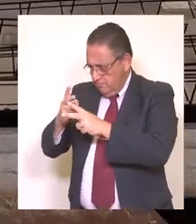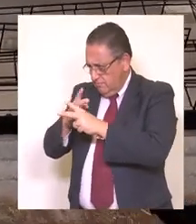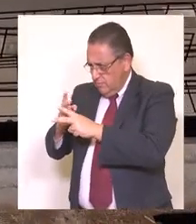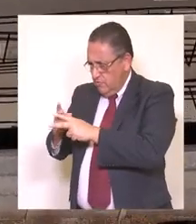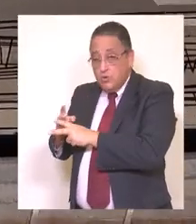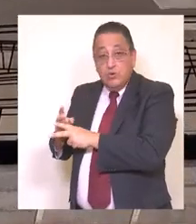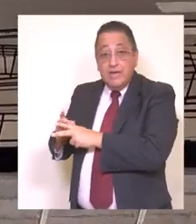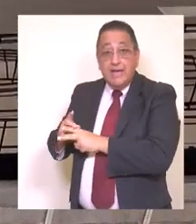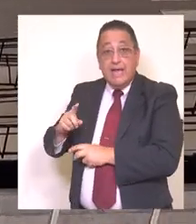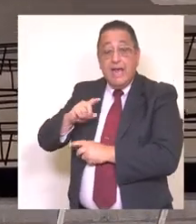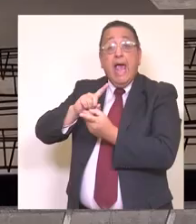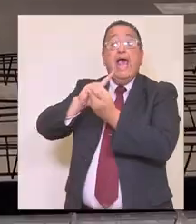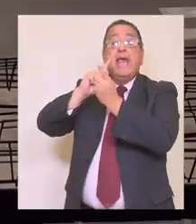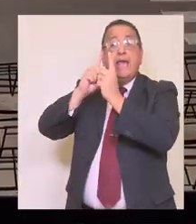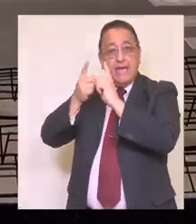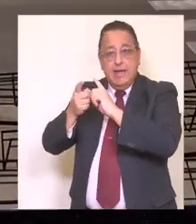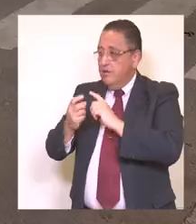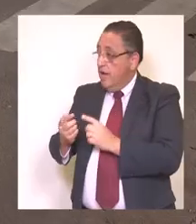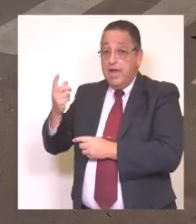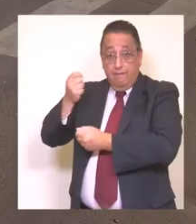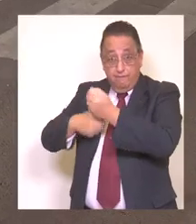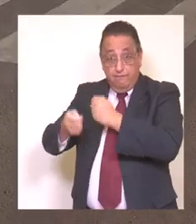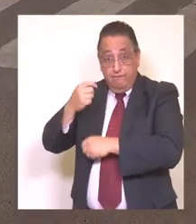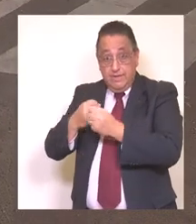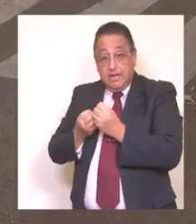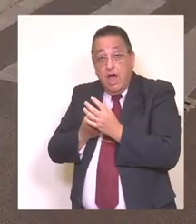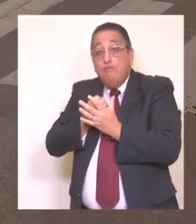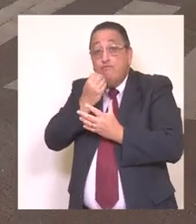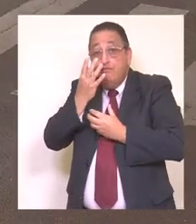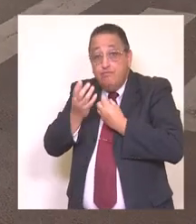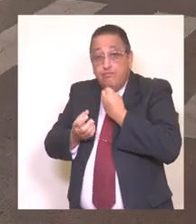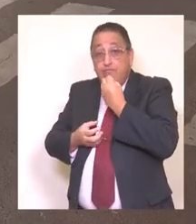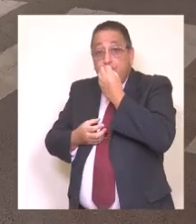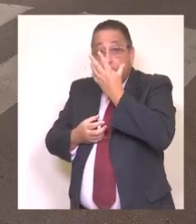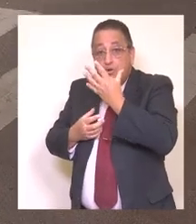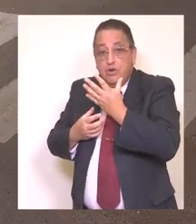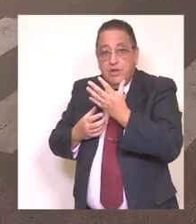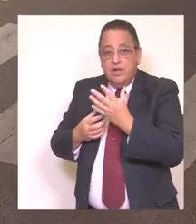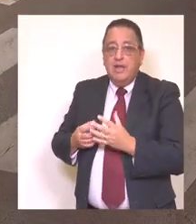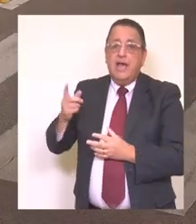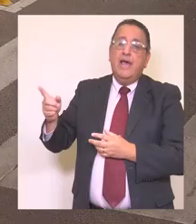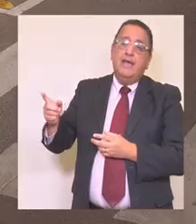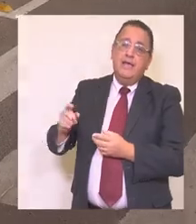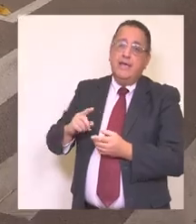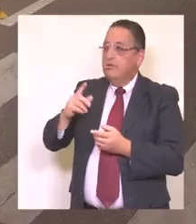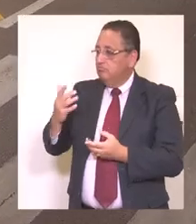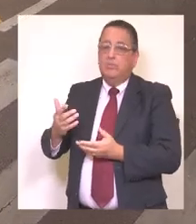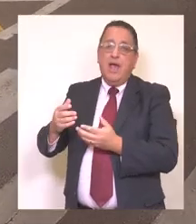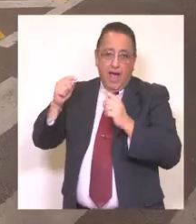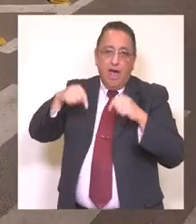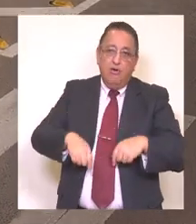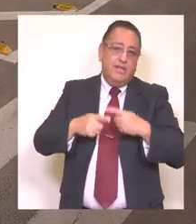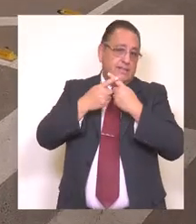durante el año 2019, logramos concretar la construcción de varias pérgolas para la venta de